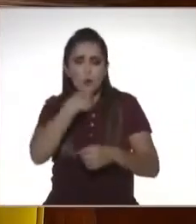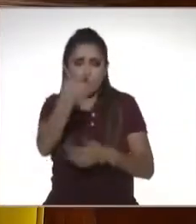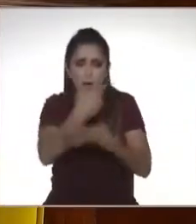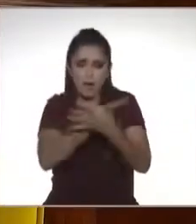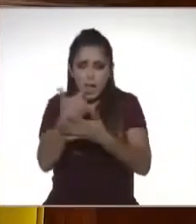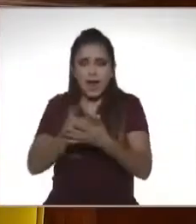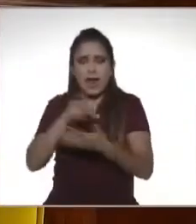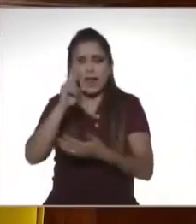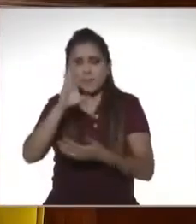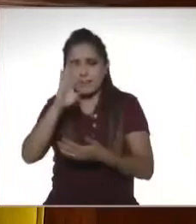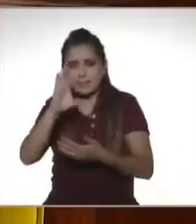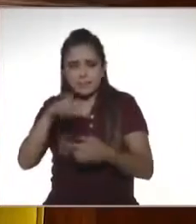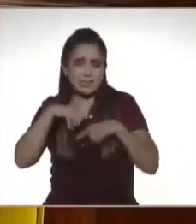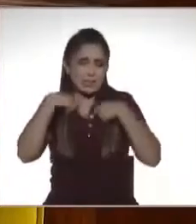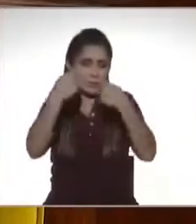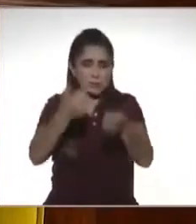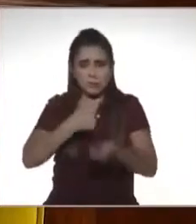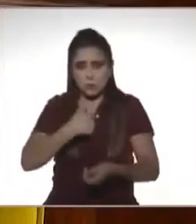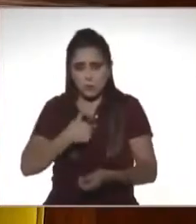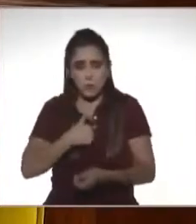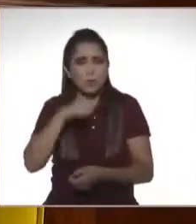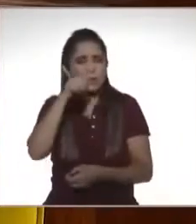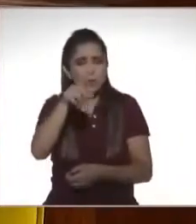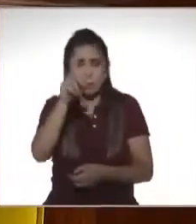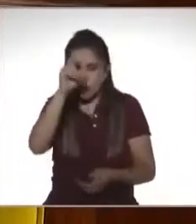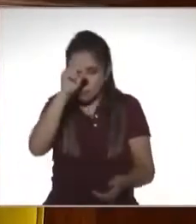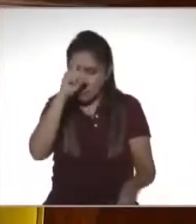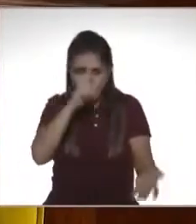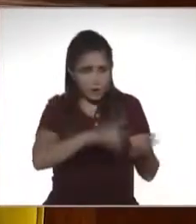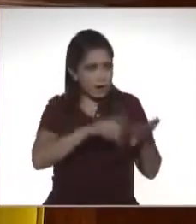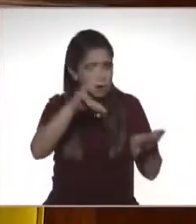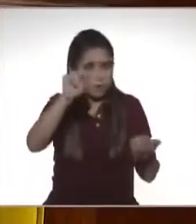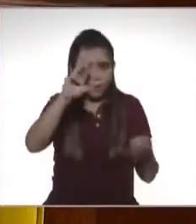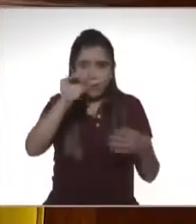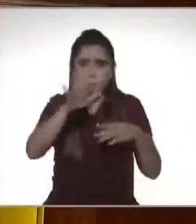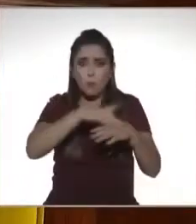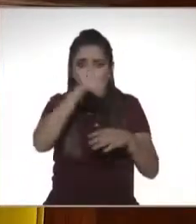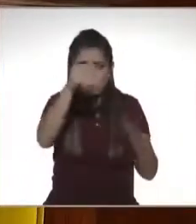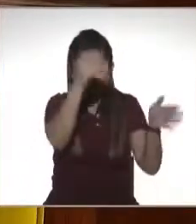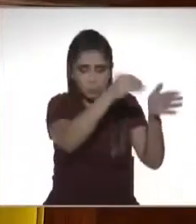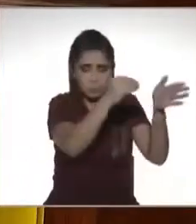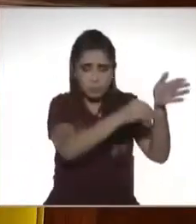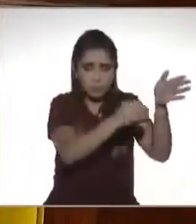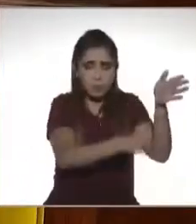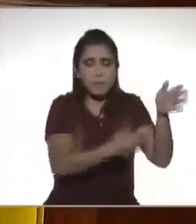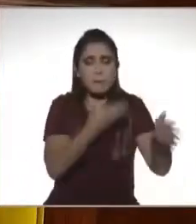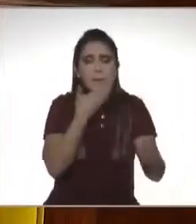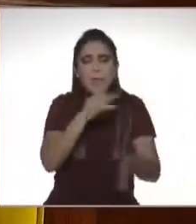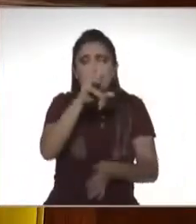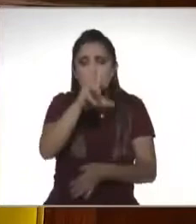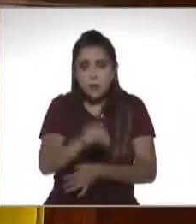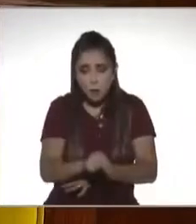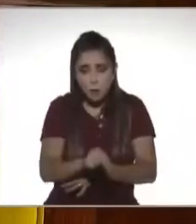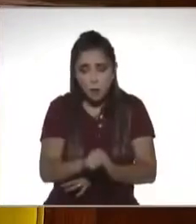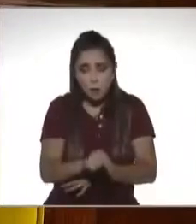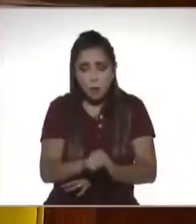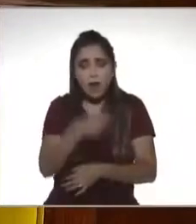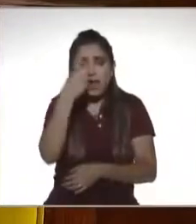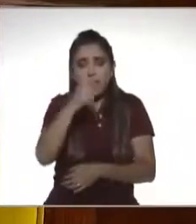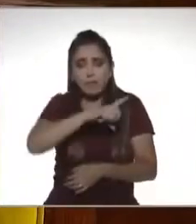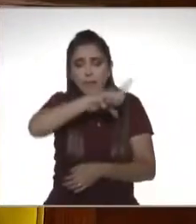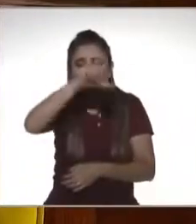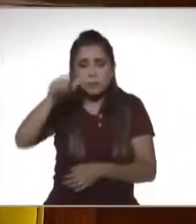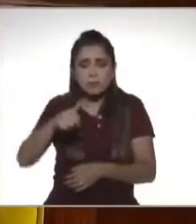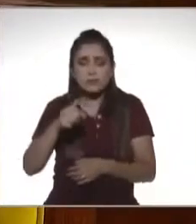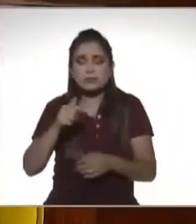RFC. No, por favor no, porque luego los datos que se ponen no son los correctos y luego hemos visto varias situaciones en donde